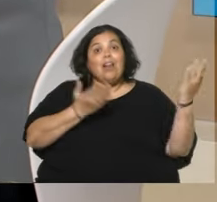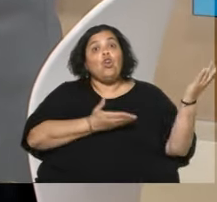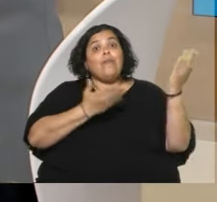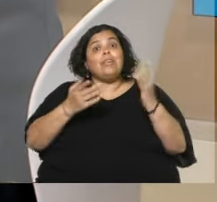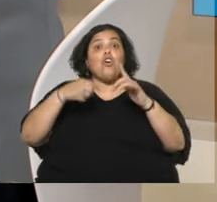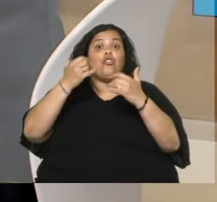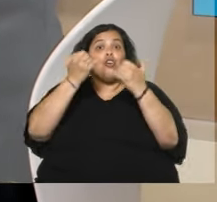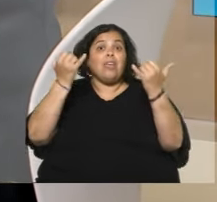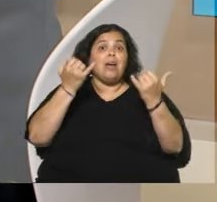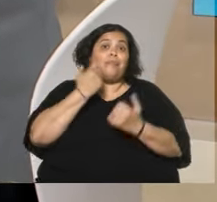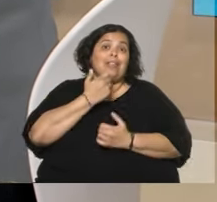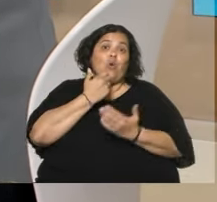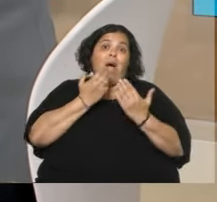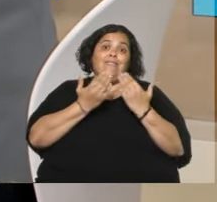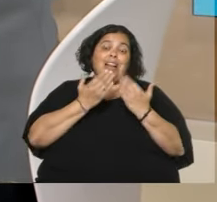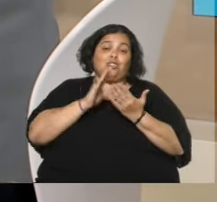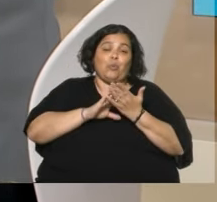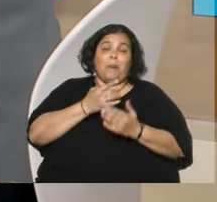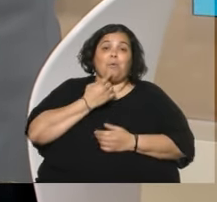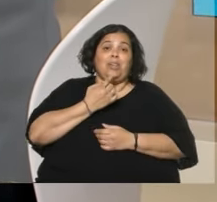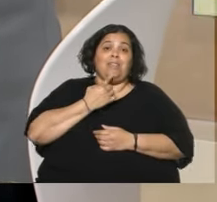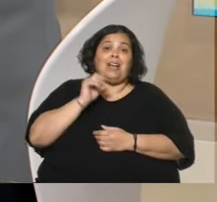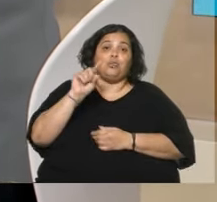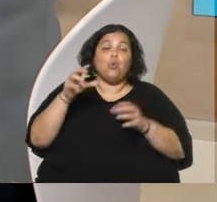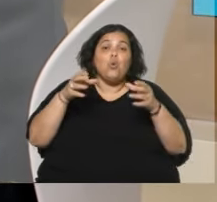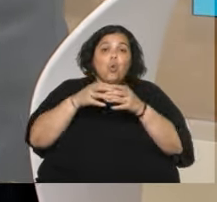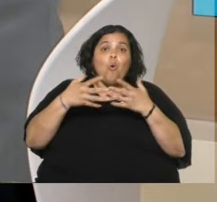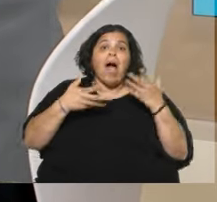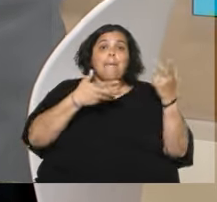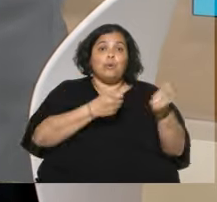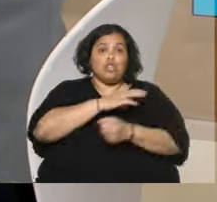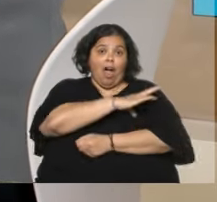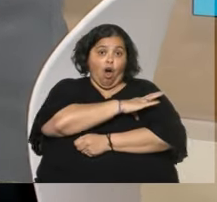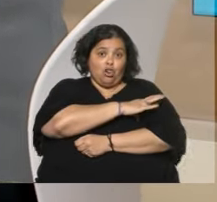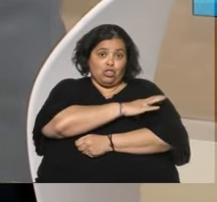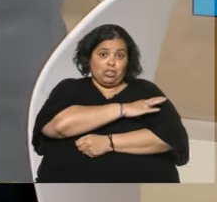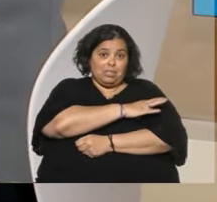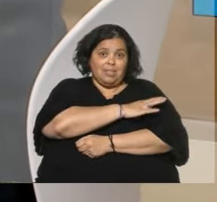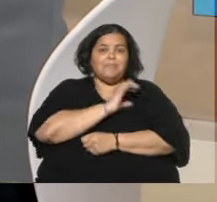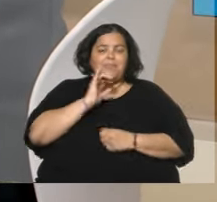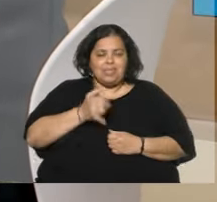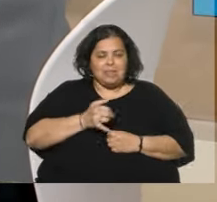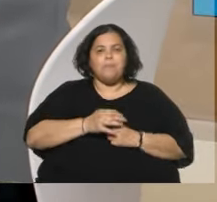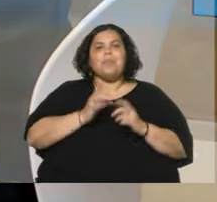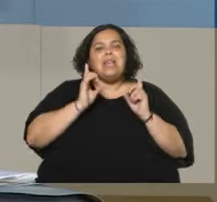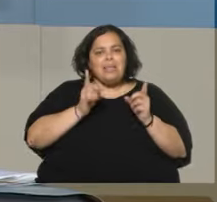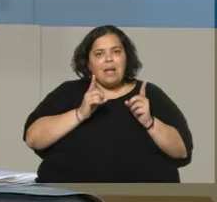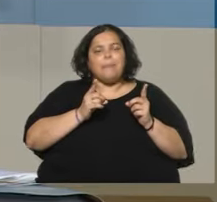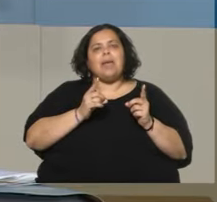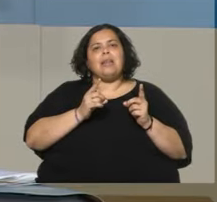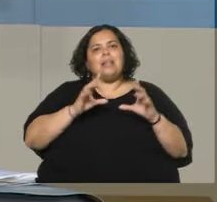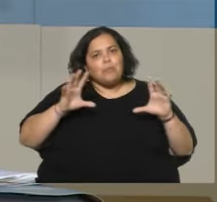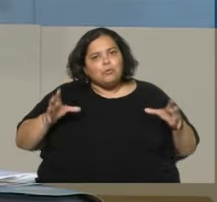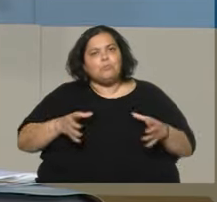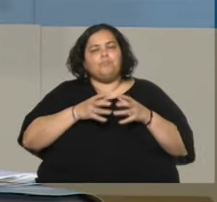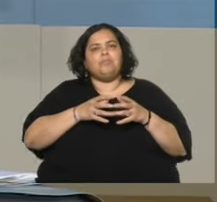vez porque no hablamos de política su grupo va a apoyar a Orsi y estamos conformándonos, como usted